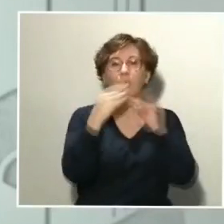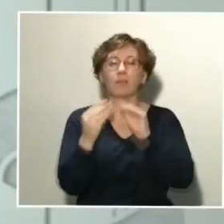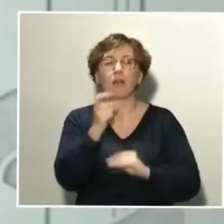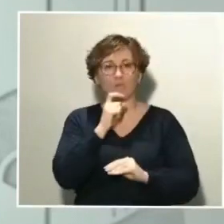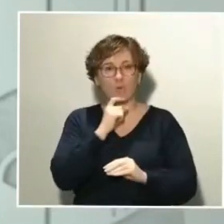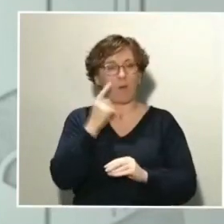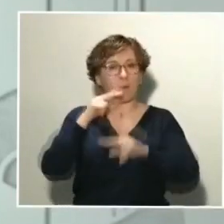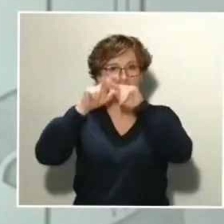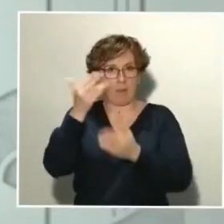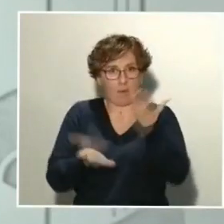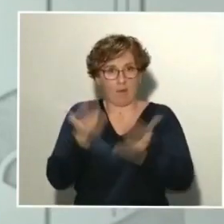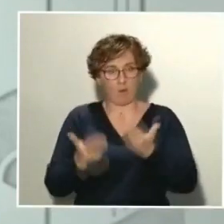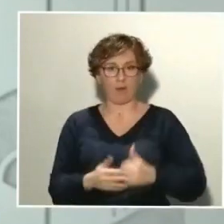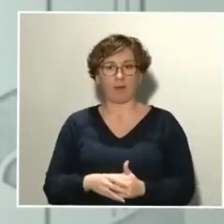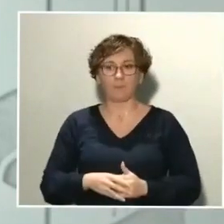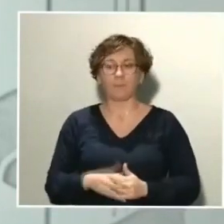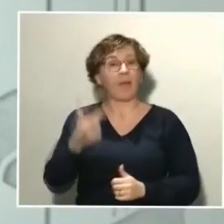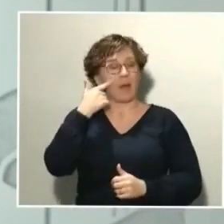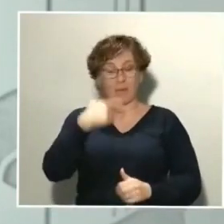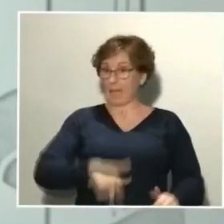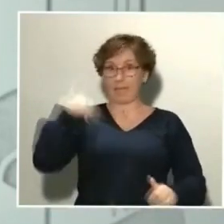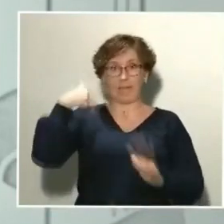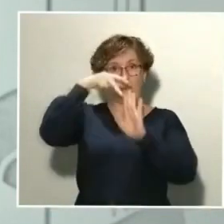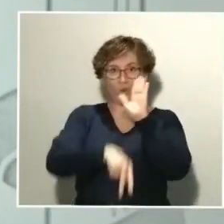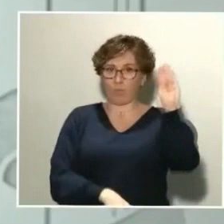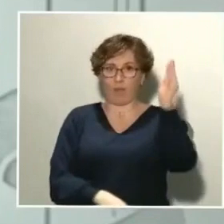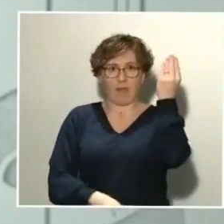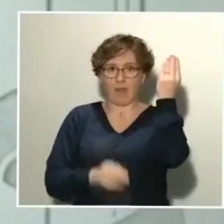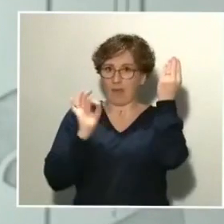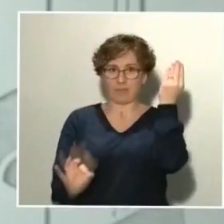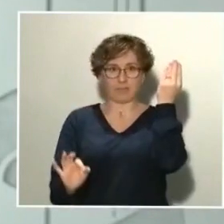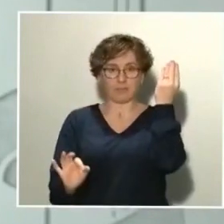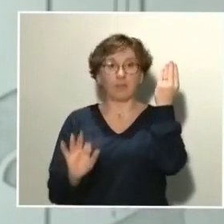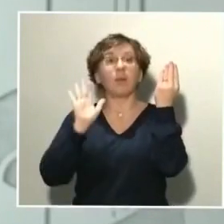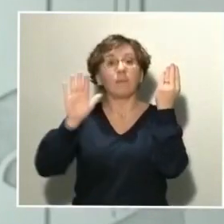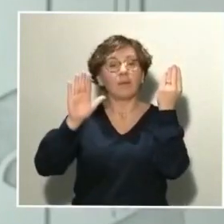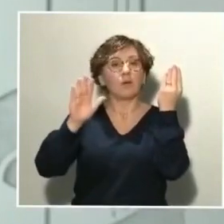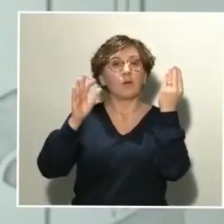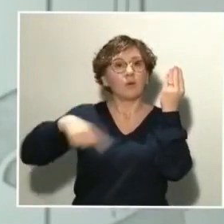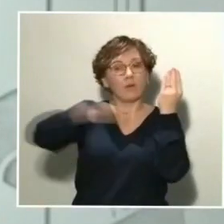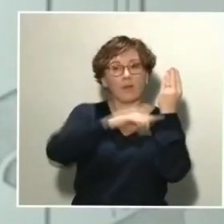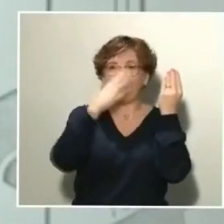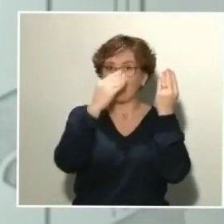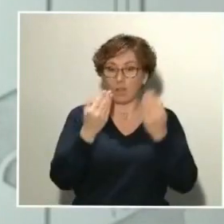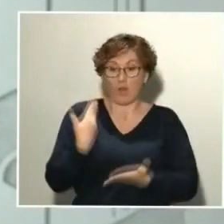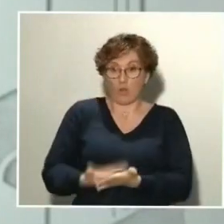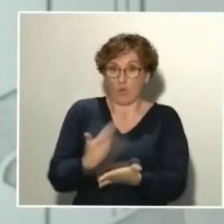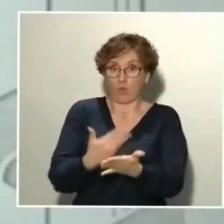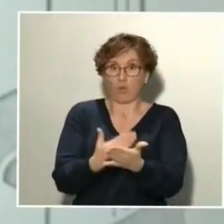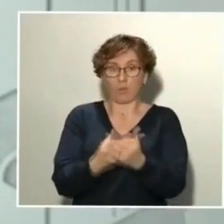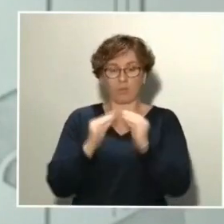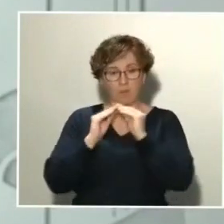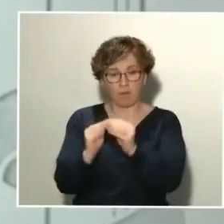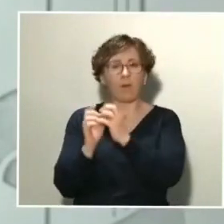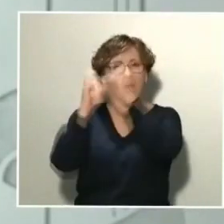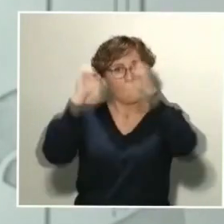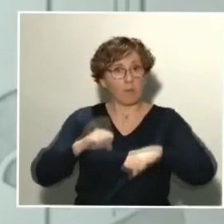incremento de casos positivos es menor del 16,5% y sigue en la línea de días anteriores, según ha remarcado el director del Centro